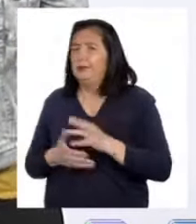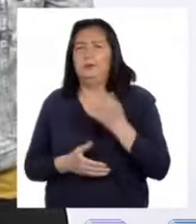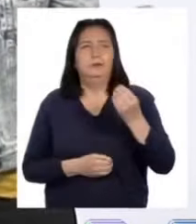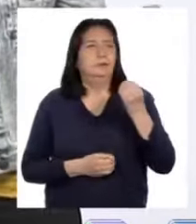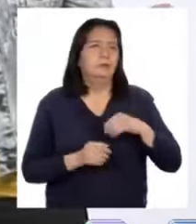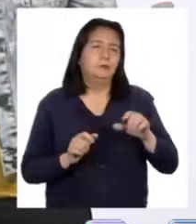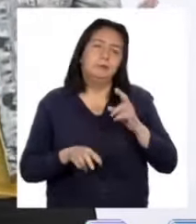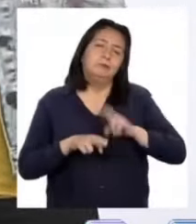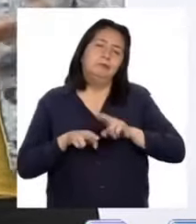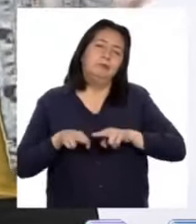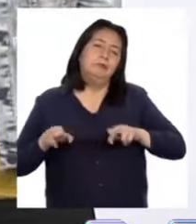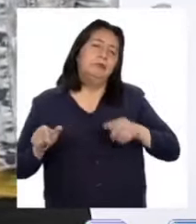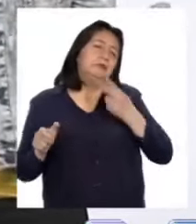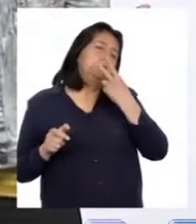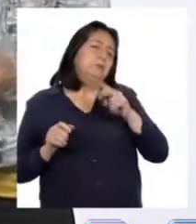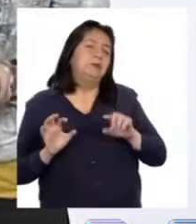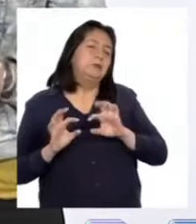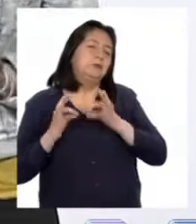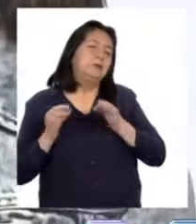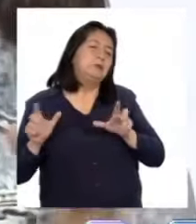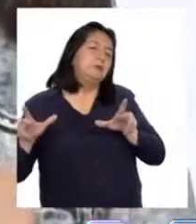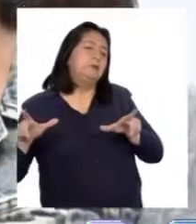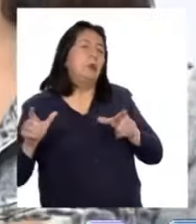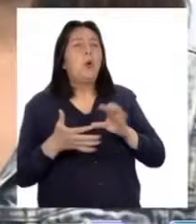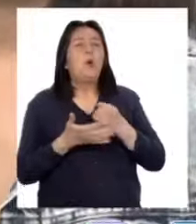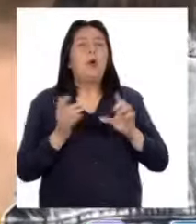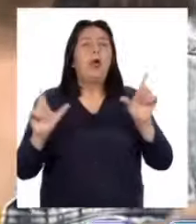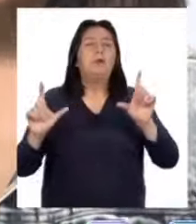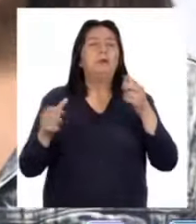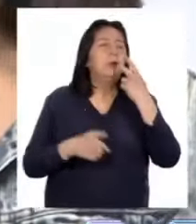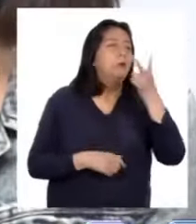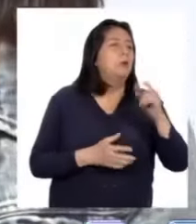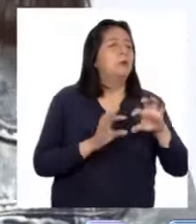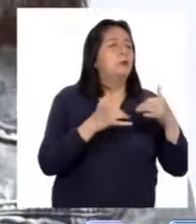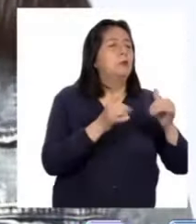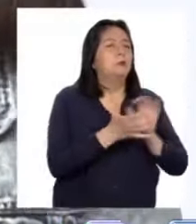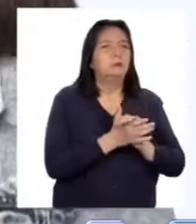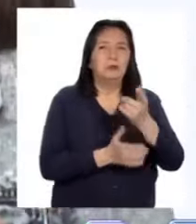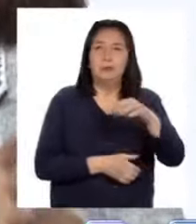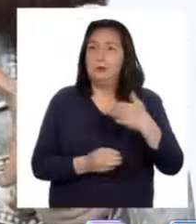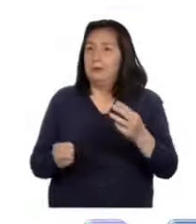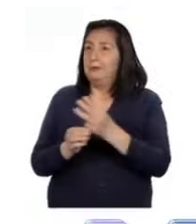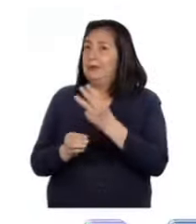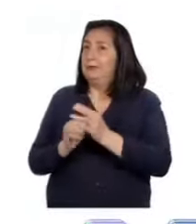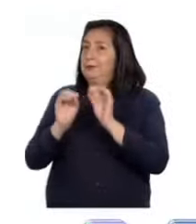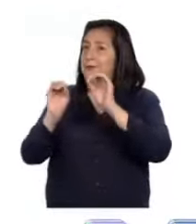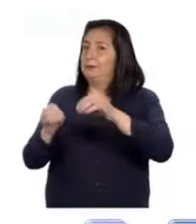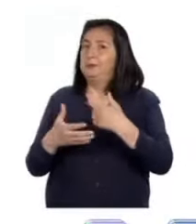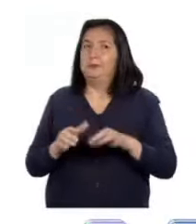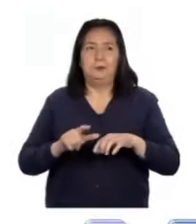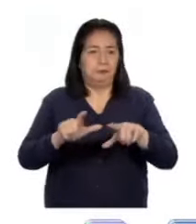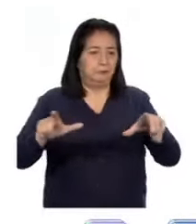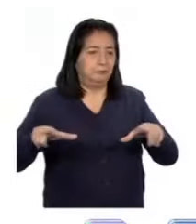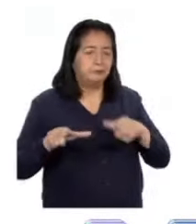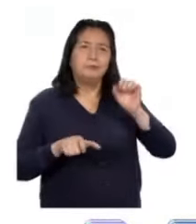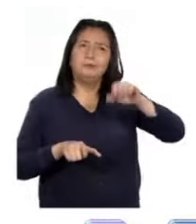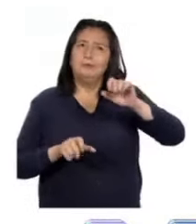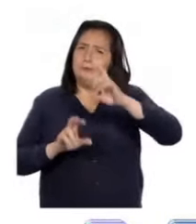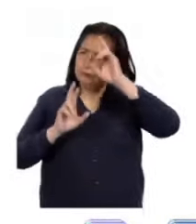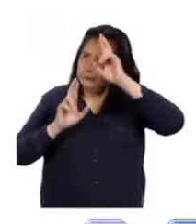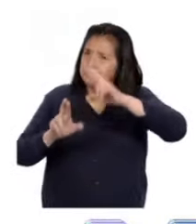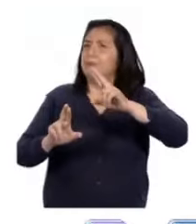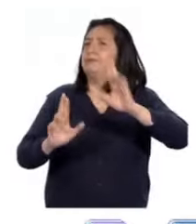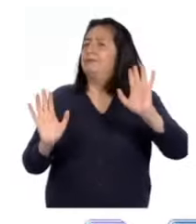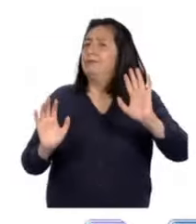al ver televisión con tu familia o al jugar con tus amigos. Muy bien, vamos a aplicar la matemática para diseñar un espacio donde se respete nuestro